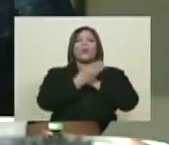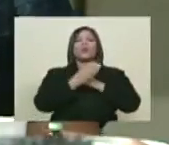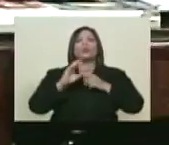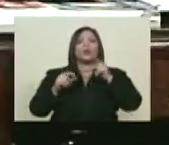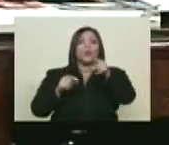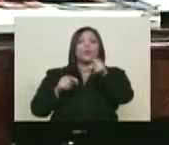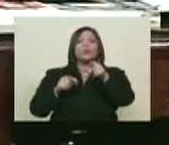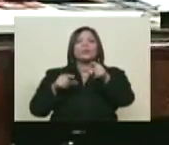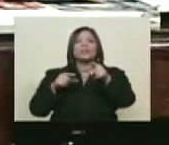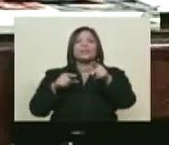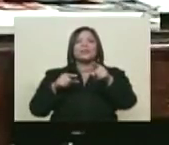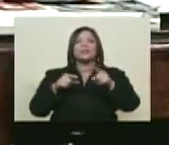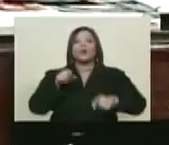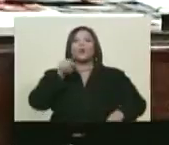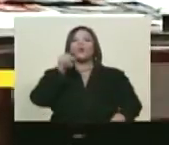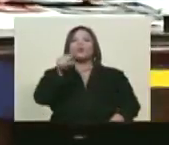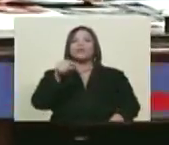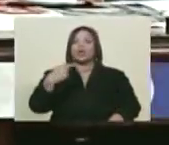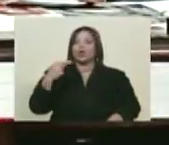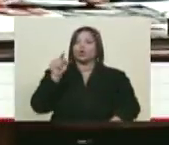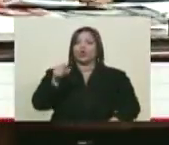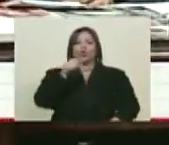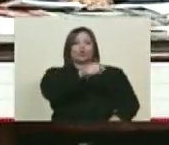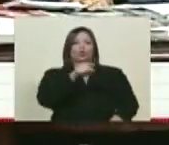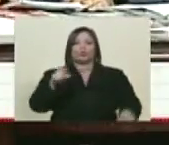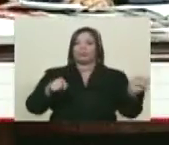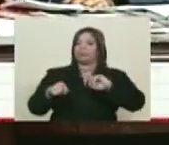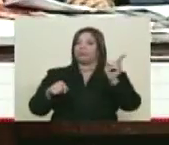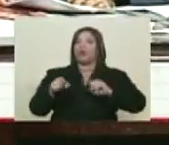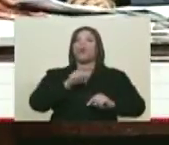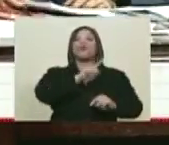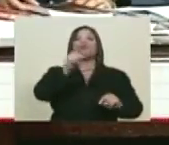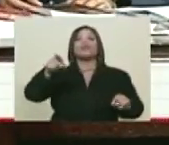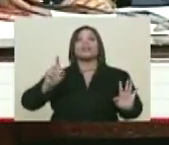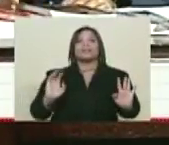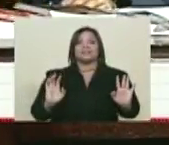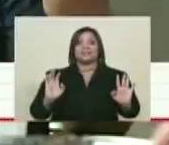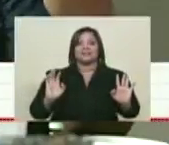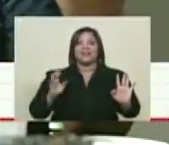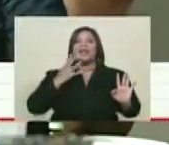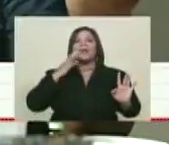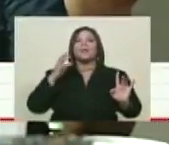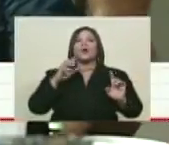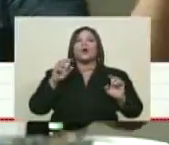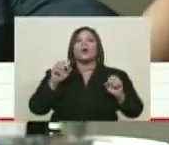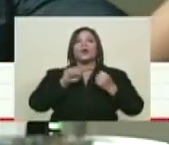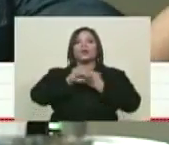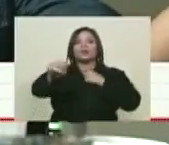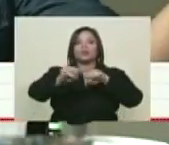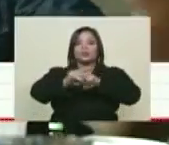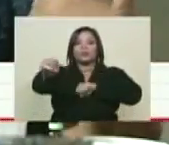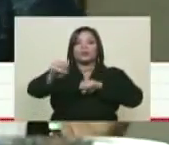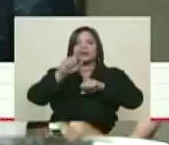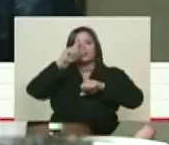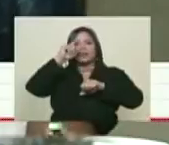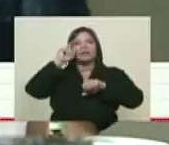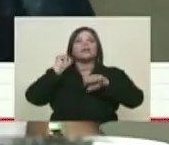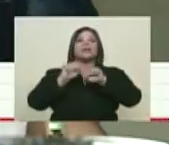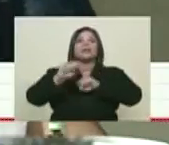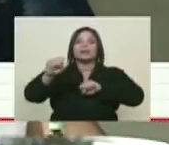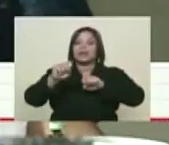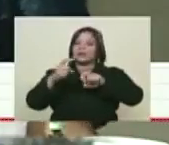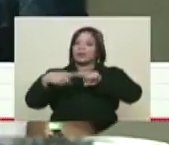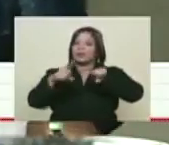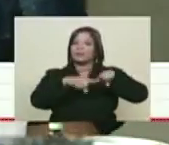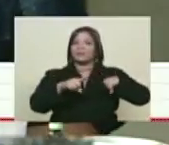al usted que al tuteo. Sí, sí, nosotros somos, aunque en Valera, en Trujillo, se habla de vos o la influencia del sur.